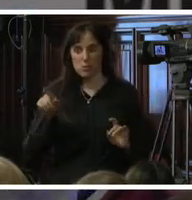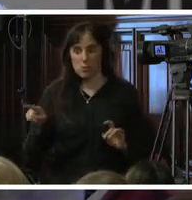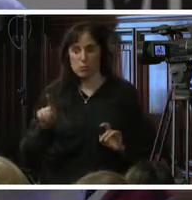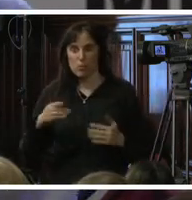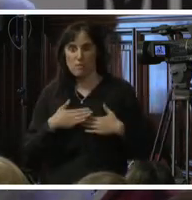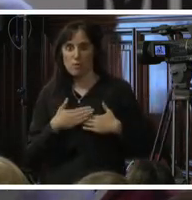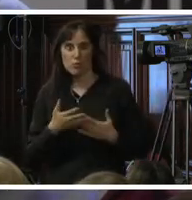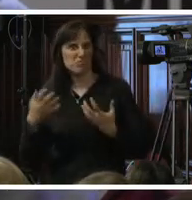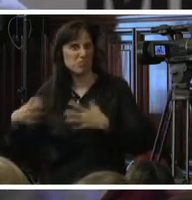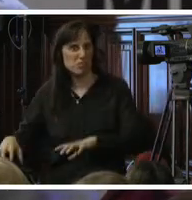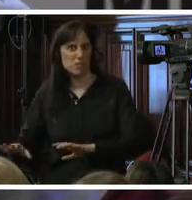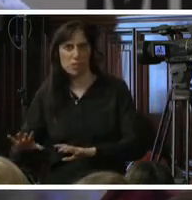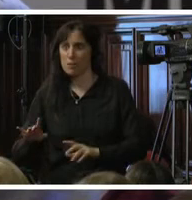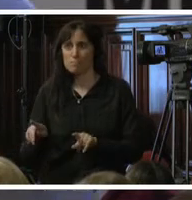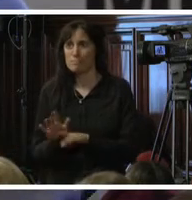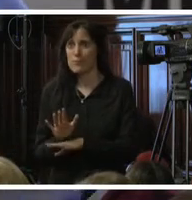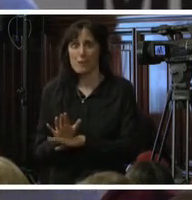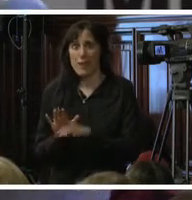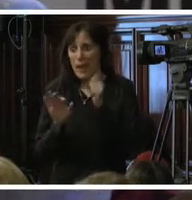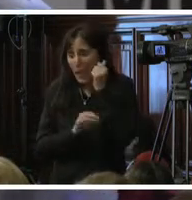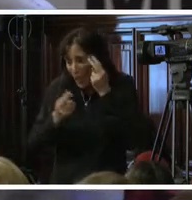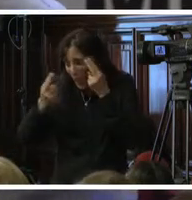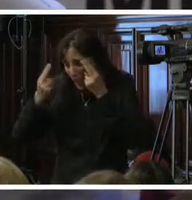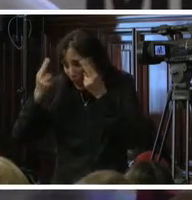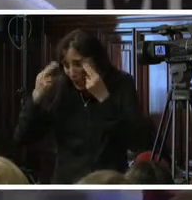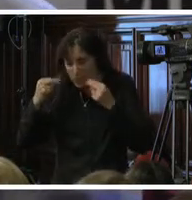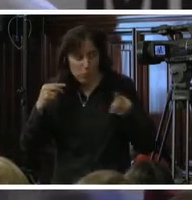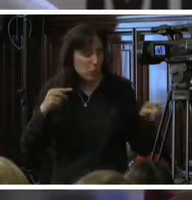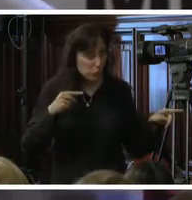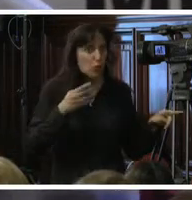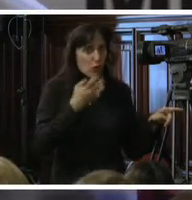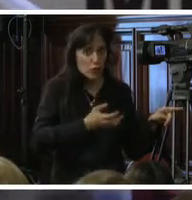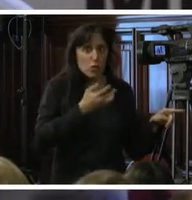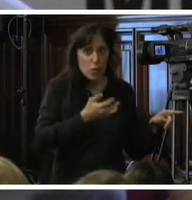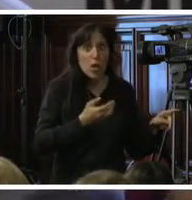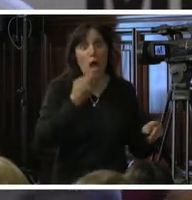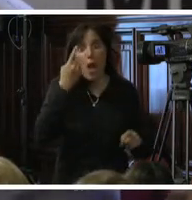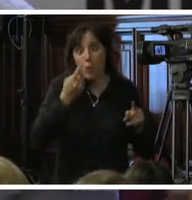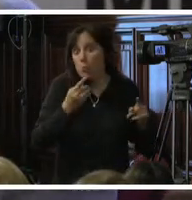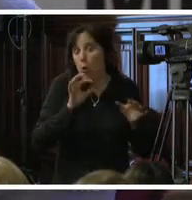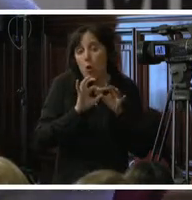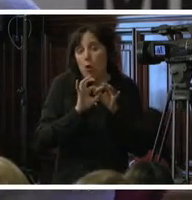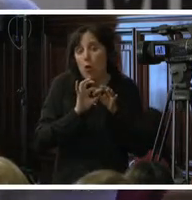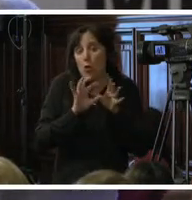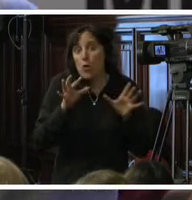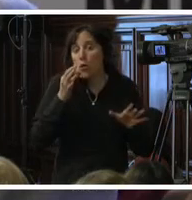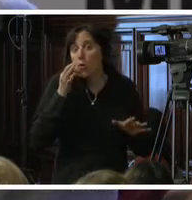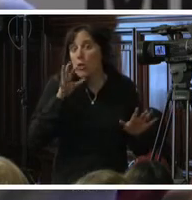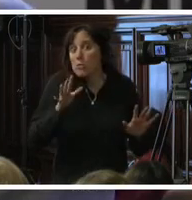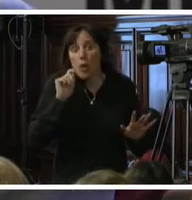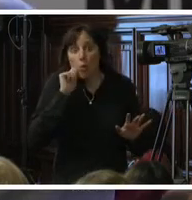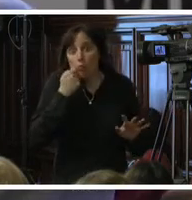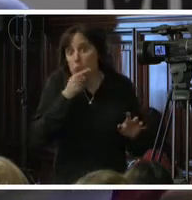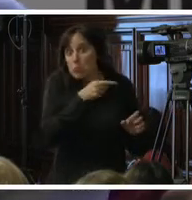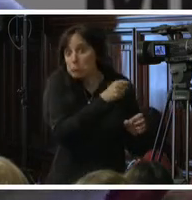voluntarios, están esclavizados, a diferencia de los otros, porque hay gente que libremente opta por